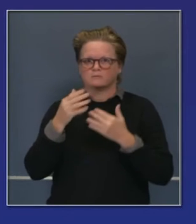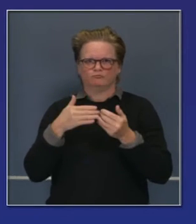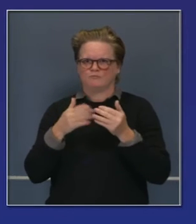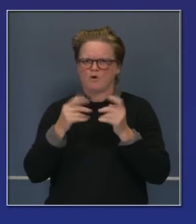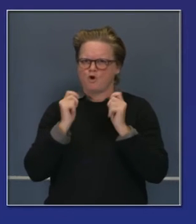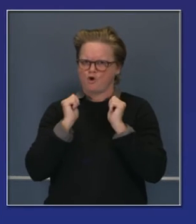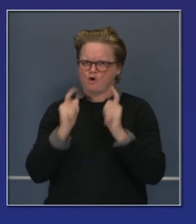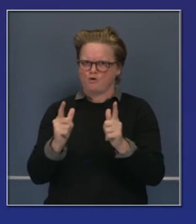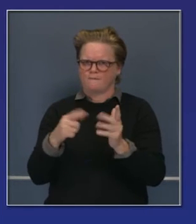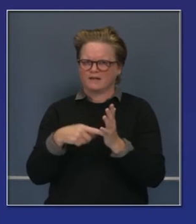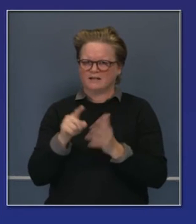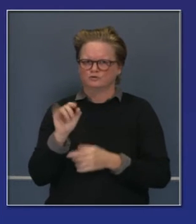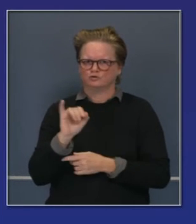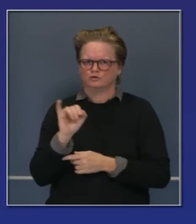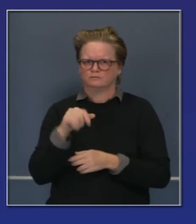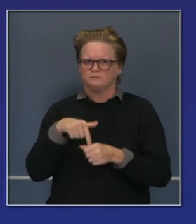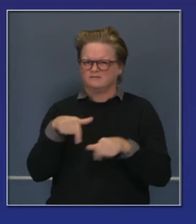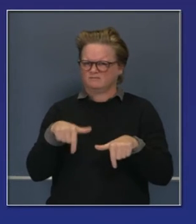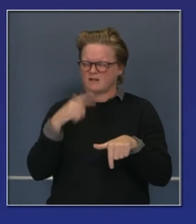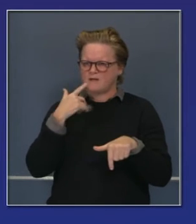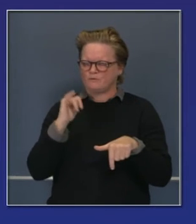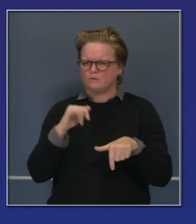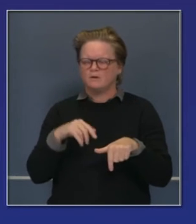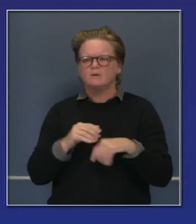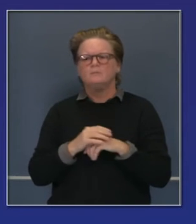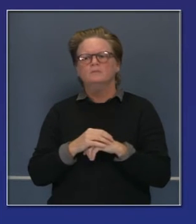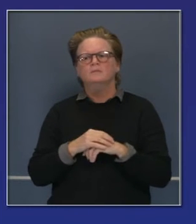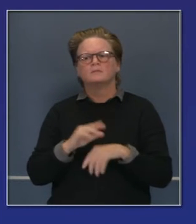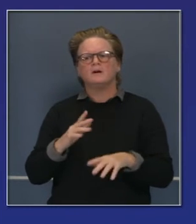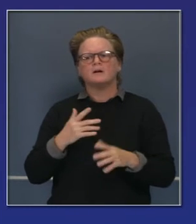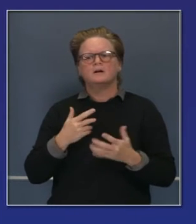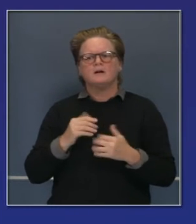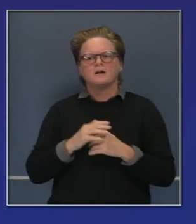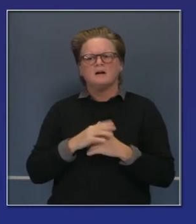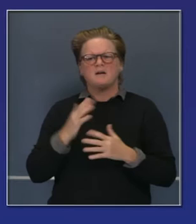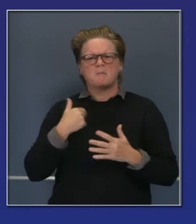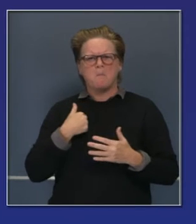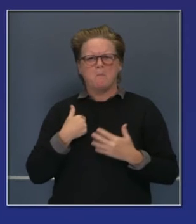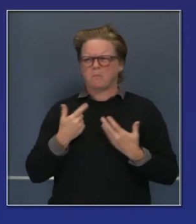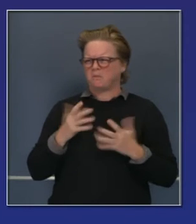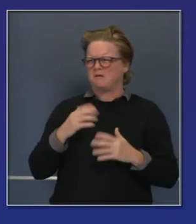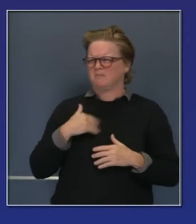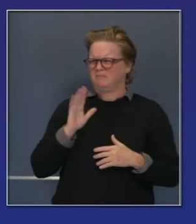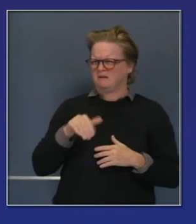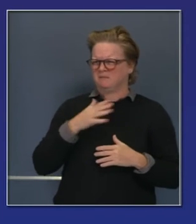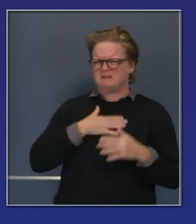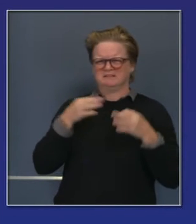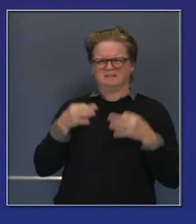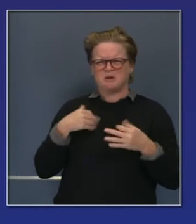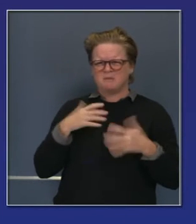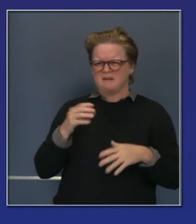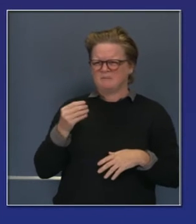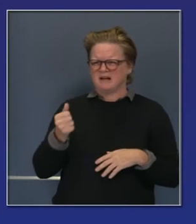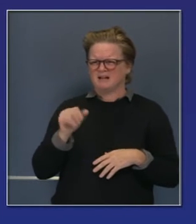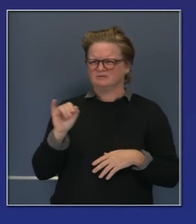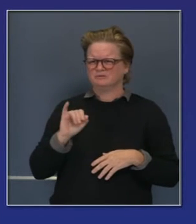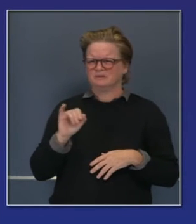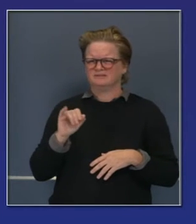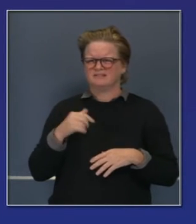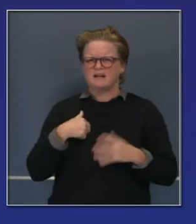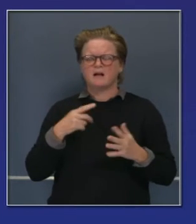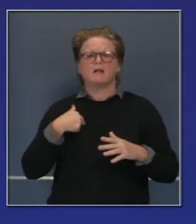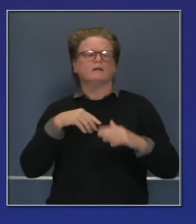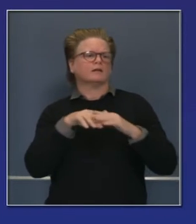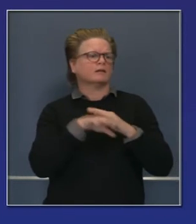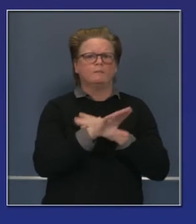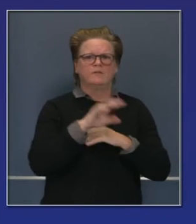a través de su prima o pagará exponentemente más en la sala de urgencias o estabilizando a individuos dándoles